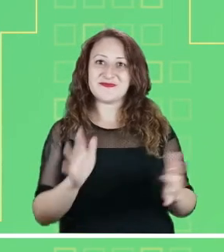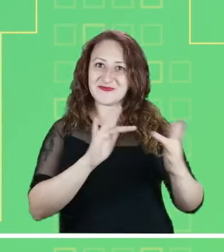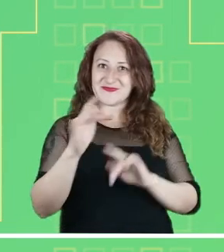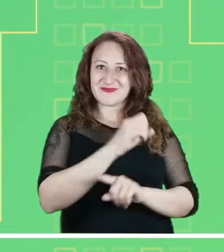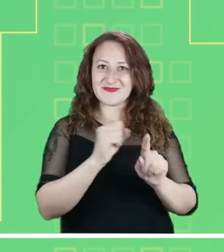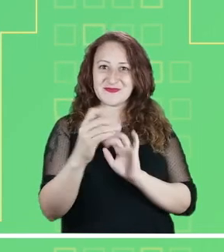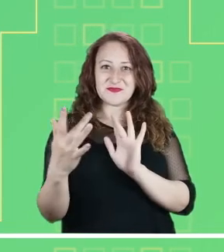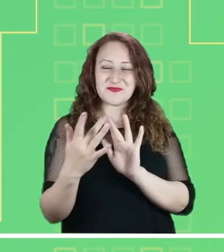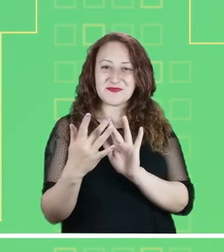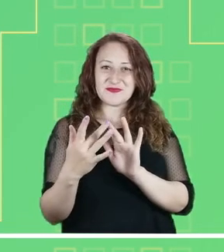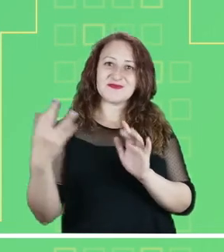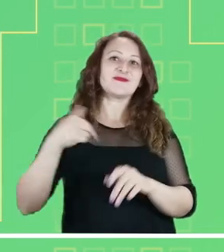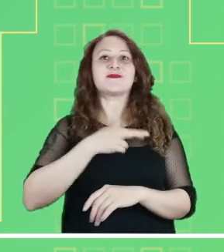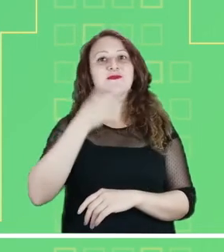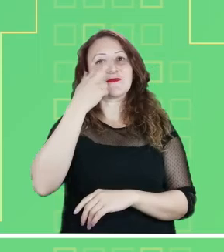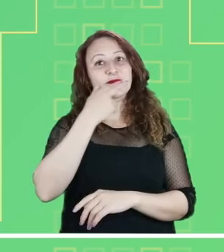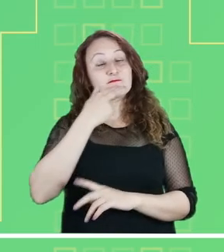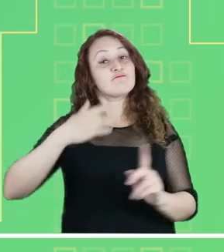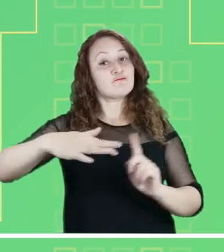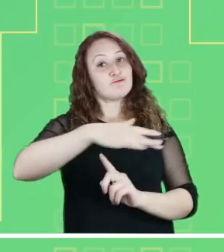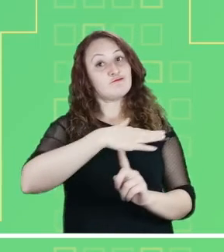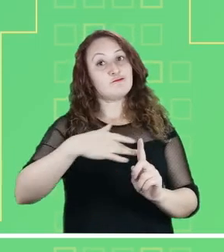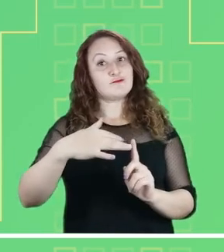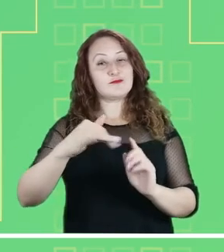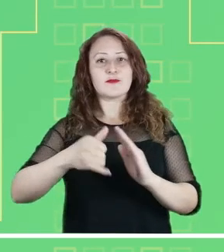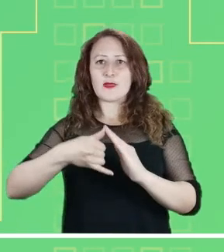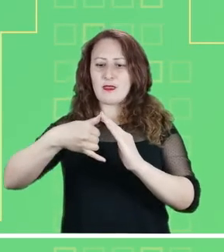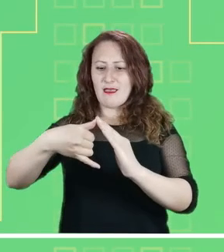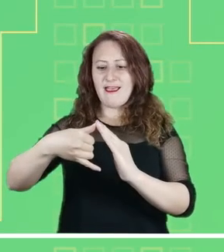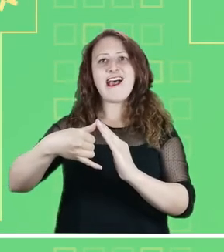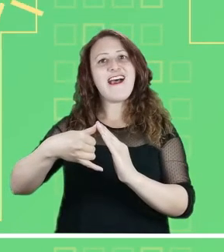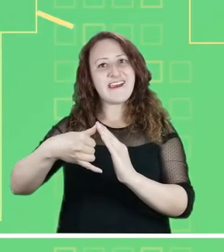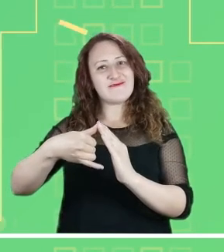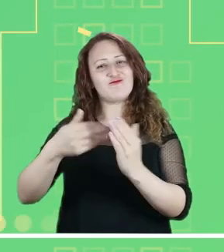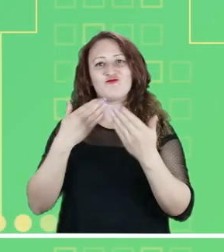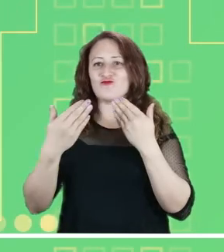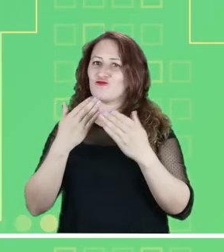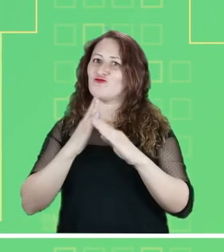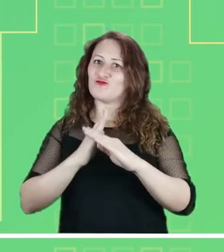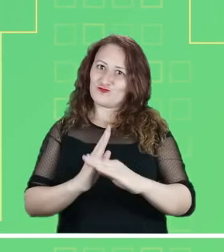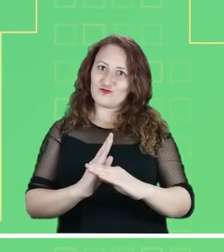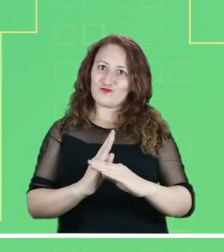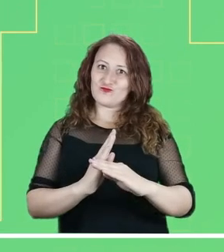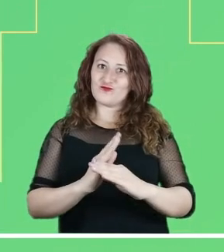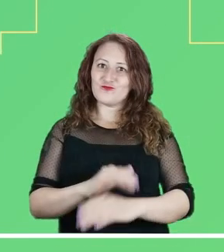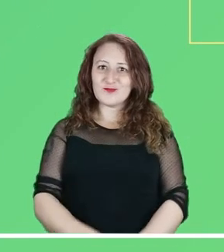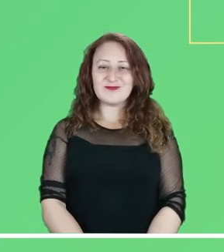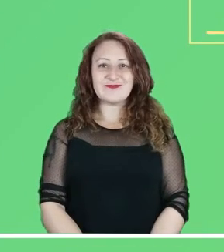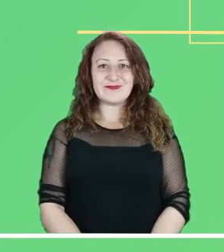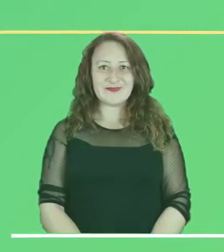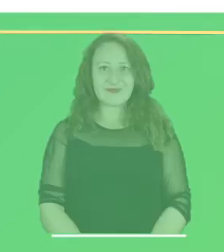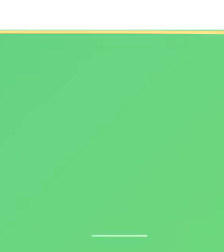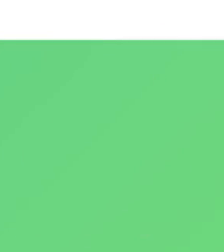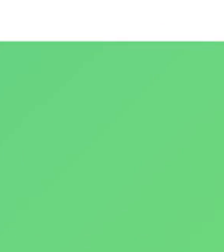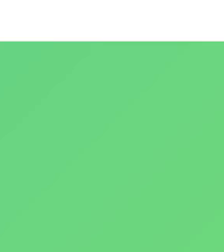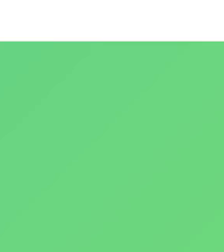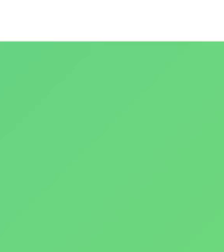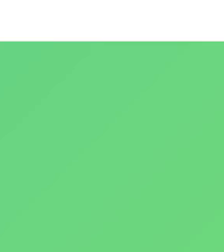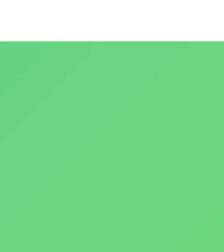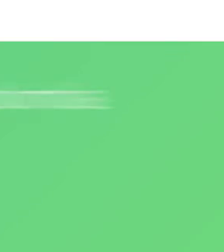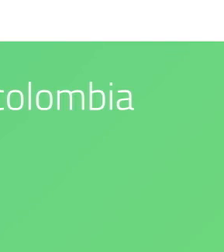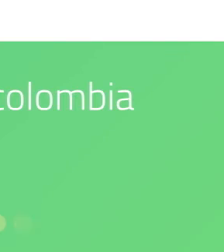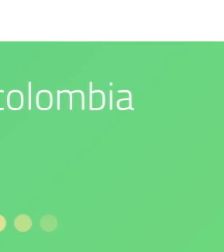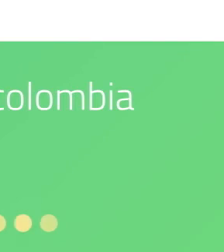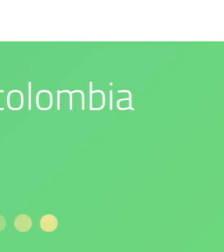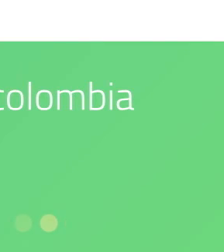Santanderes. Atención al tiempo lluvioso en el Océano Pacífico. Los esperamos en nuestras redes sociales. Nuestro compromiso es